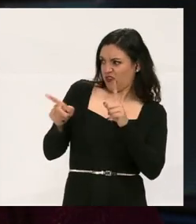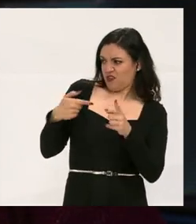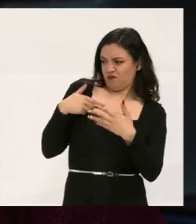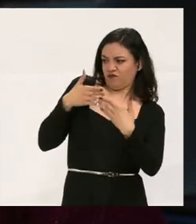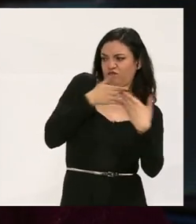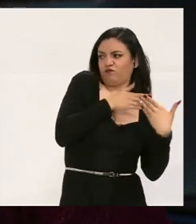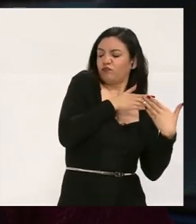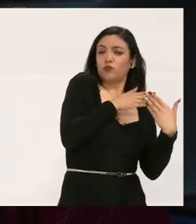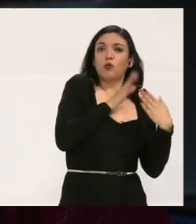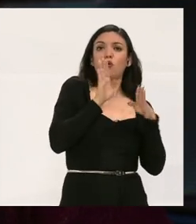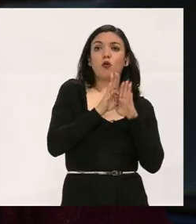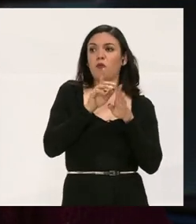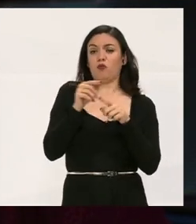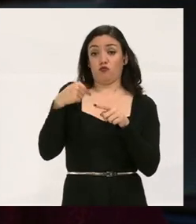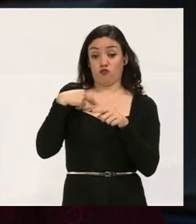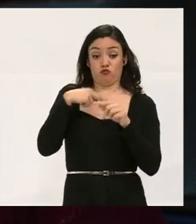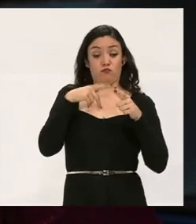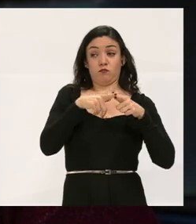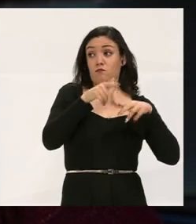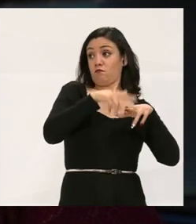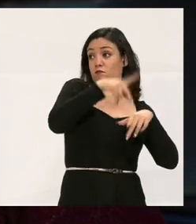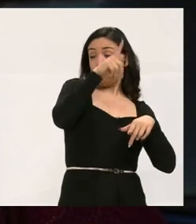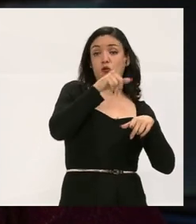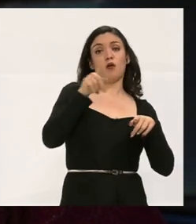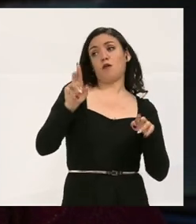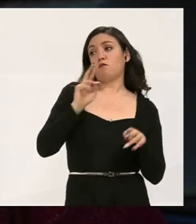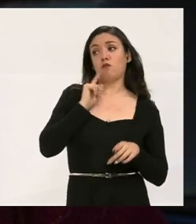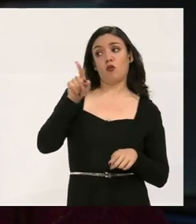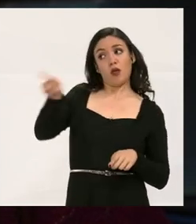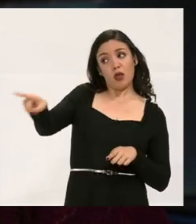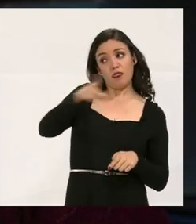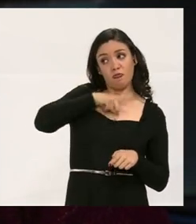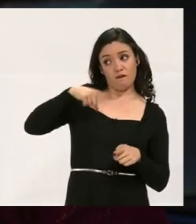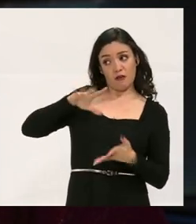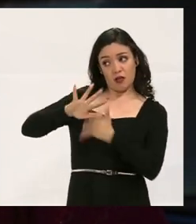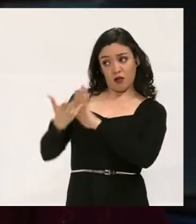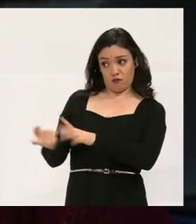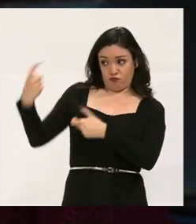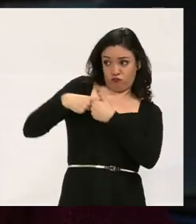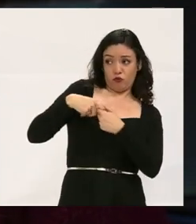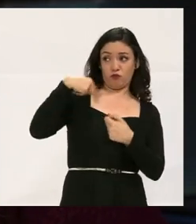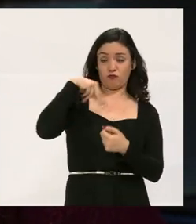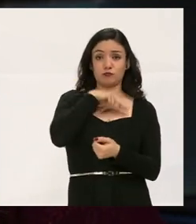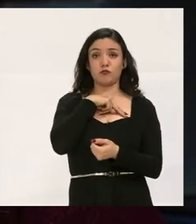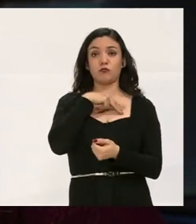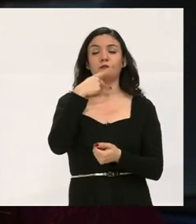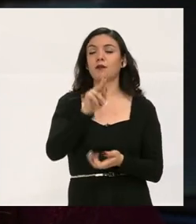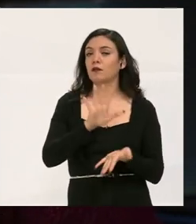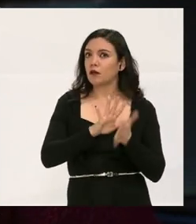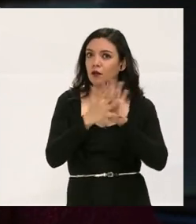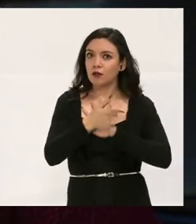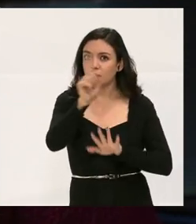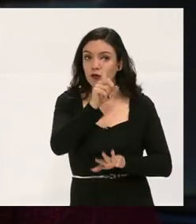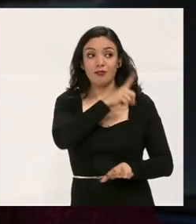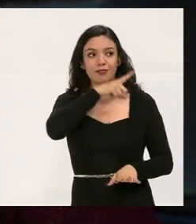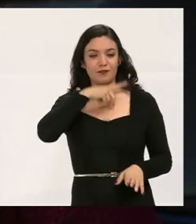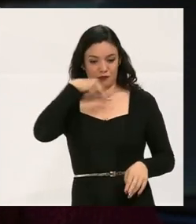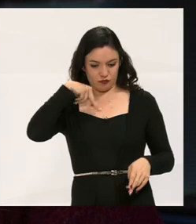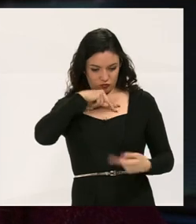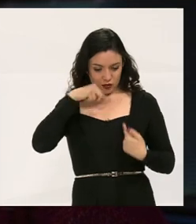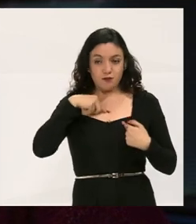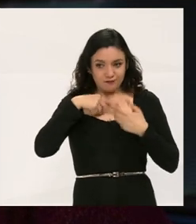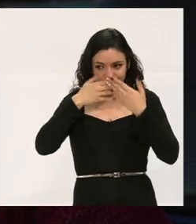vemos algo diferente y, como nosotros somos mayoría, decir, ah, no, que la minoría se adapte a nosotros y, al contrario,